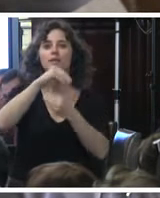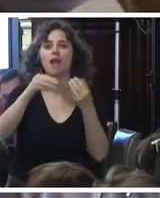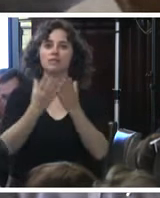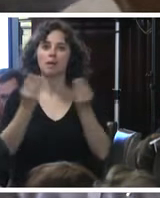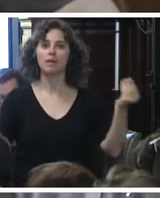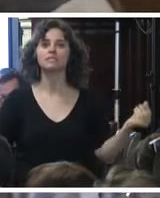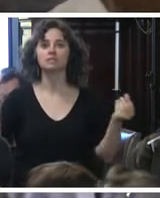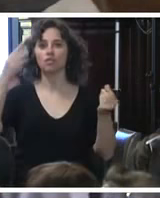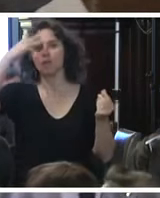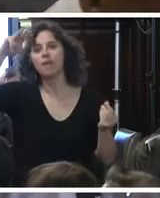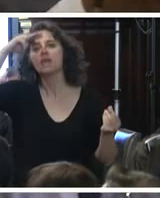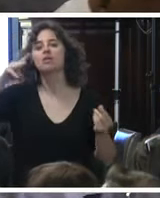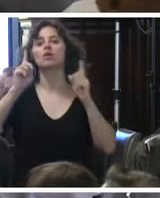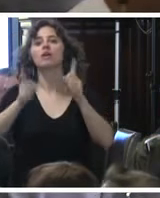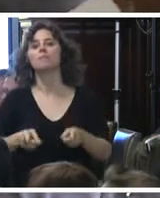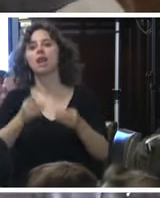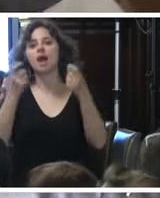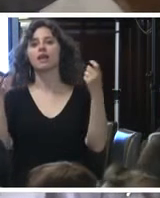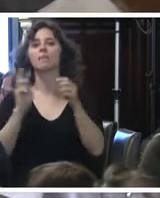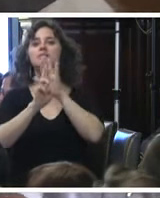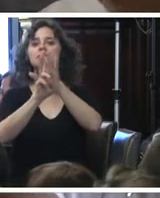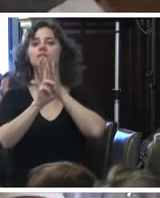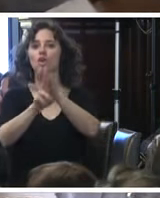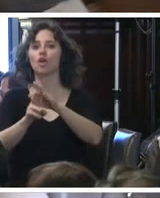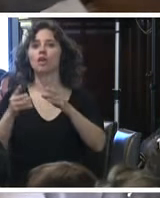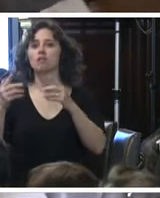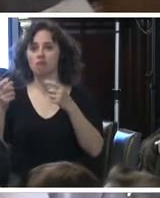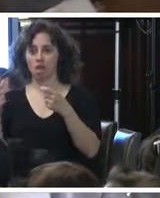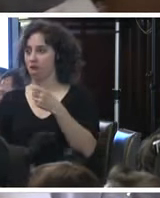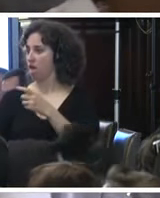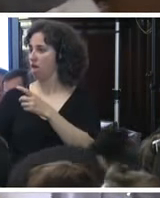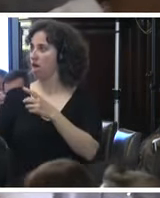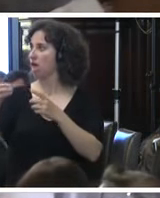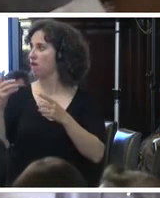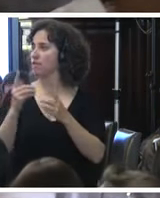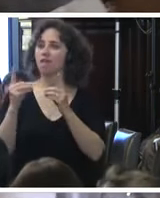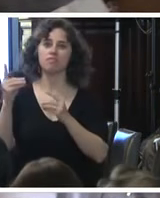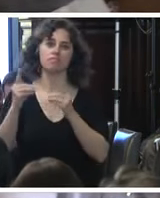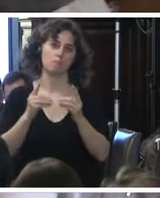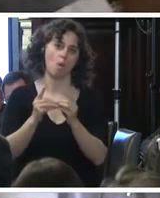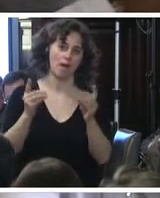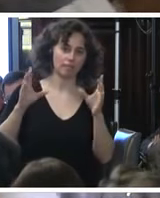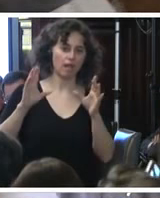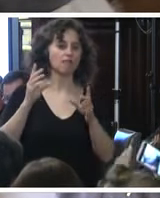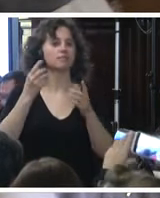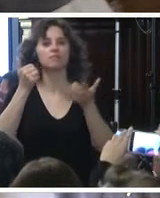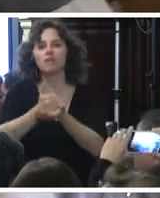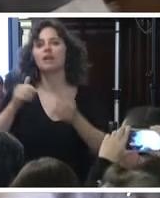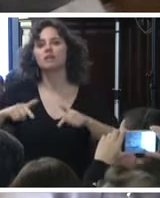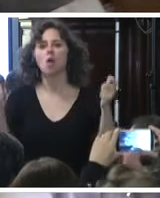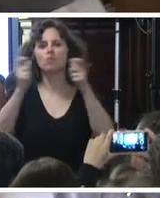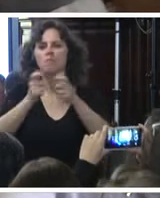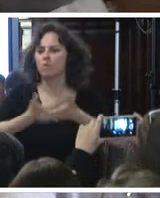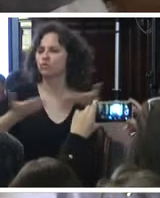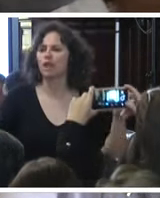México, y a las representaciones diplomáticas que están en esta audiencia mostrando que el caso